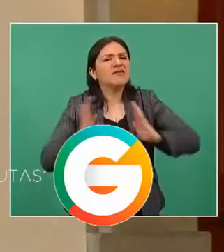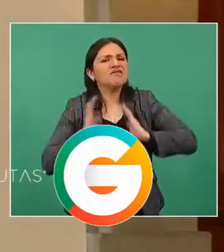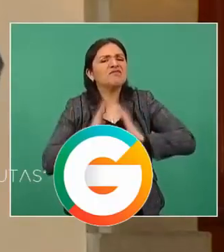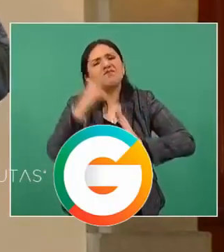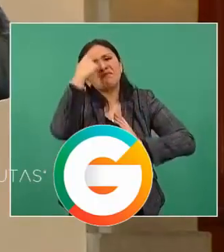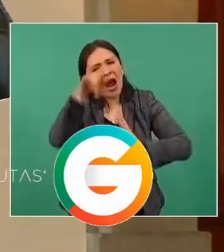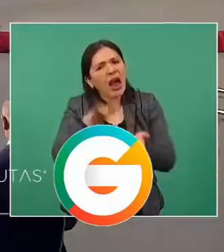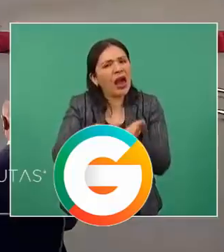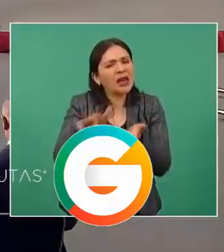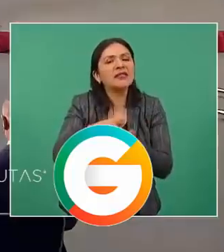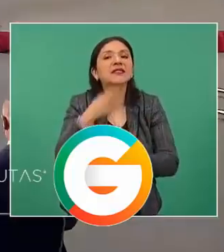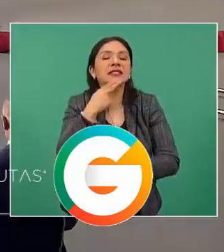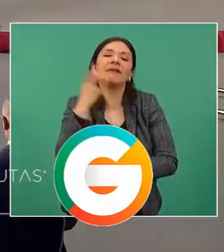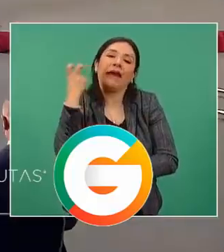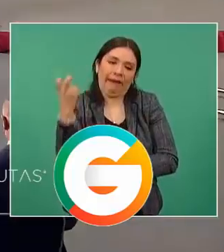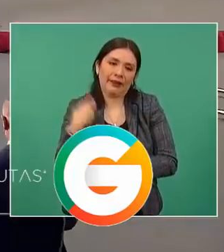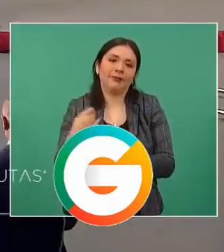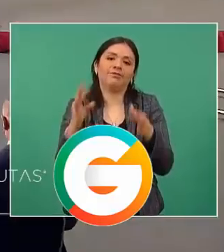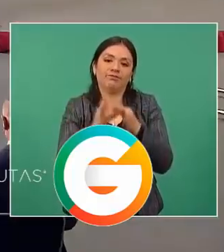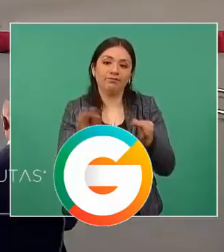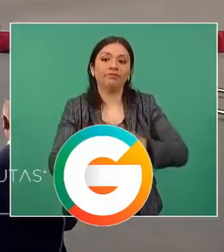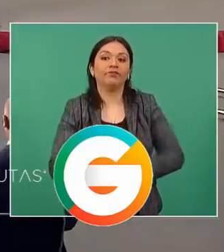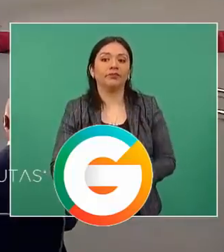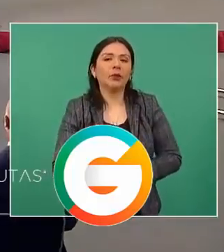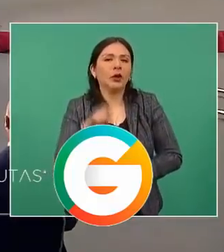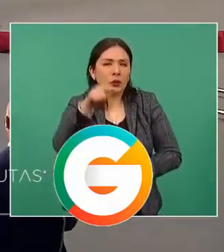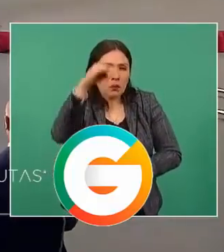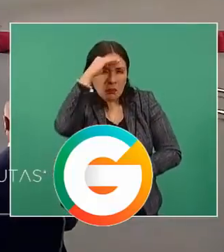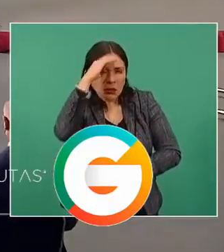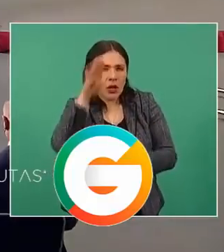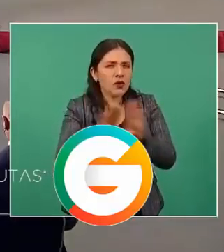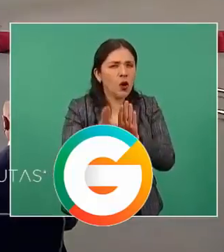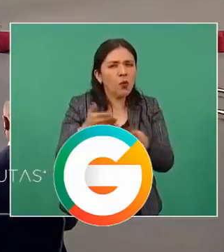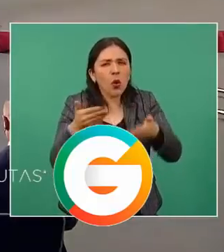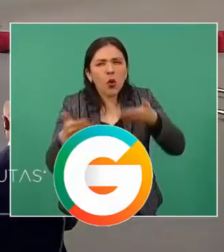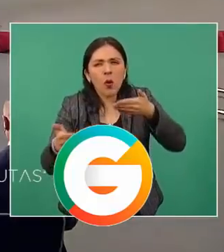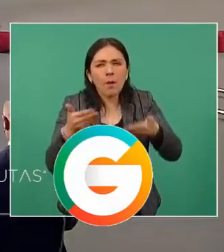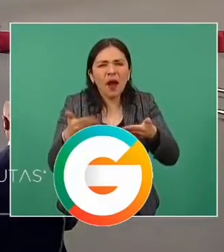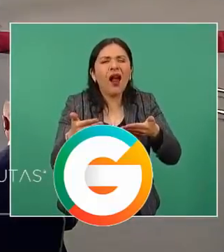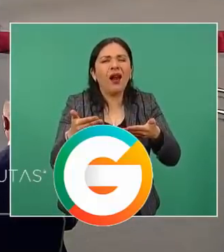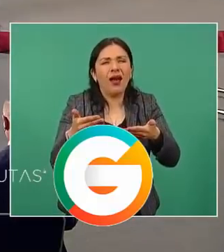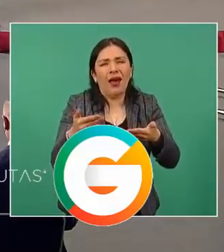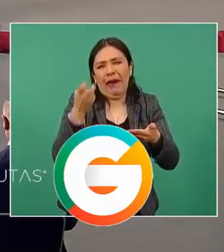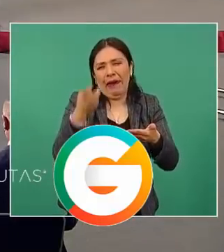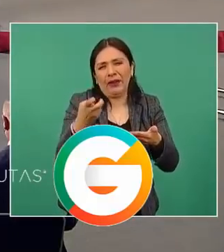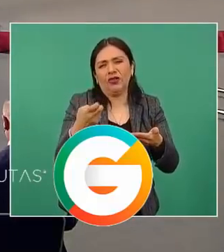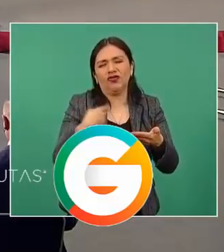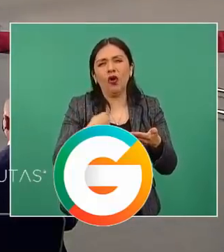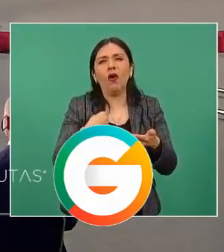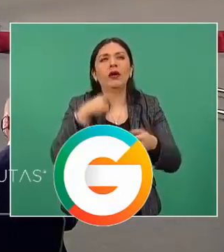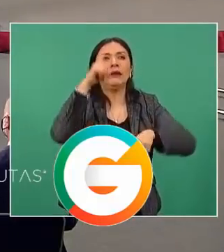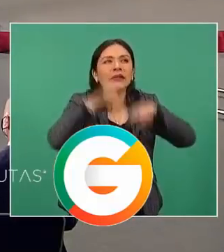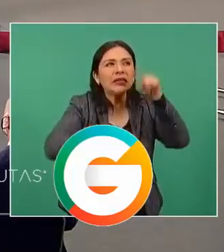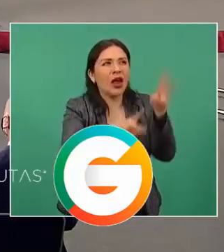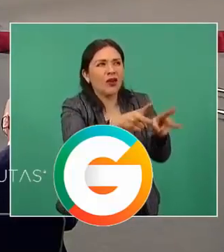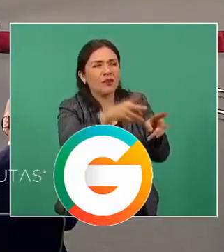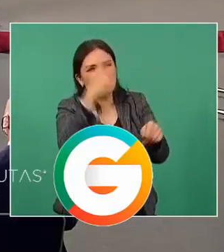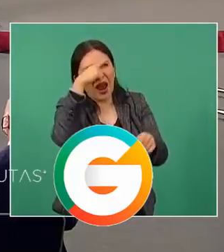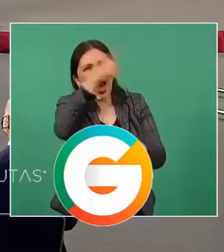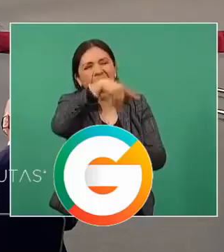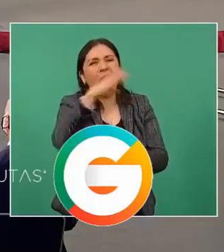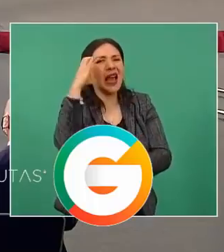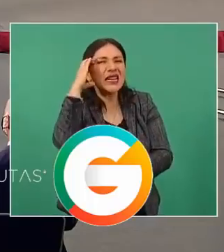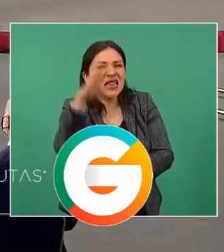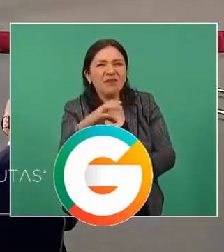esa parte. Y si comparamos lo que le hemos asegurado a la delincuencia